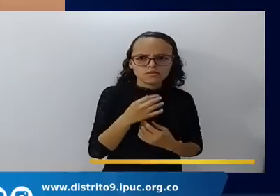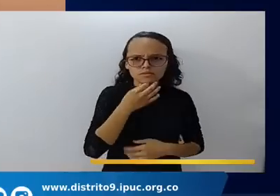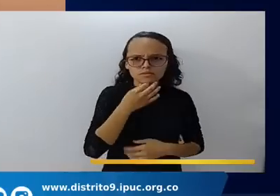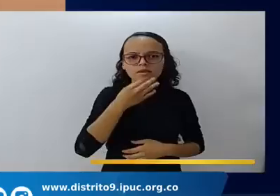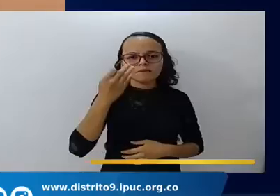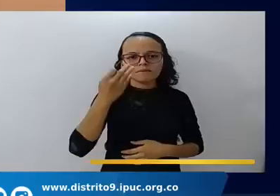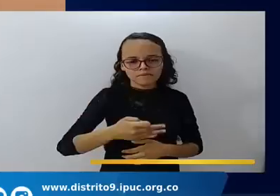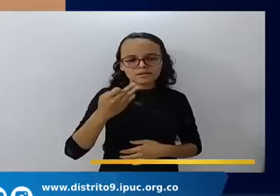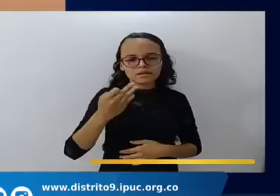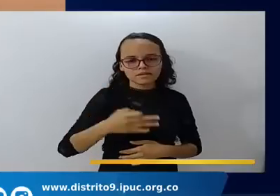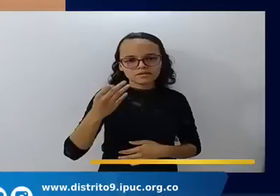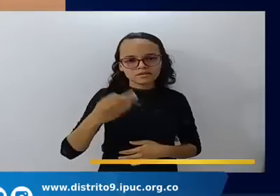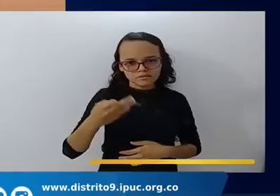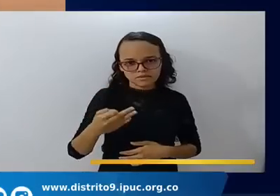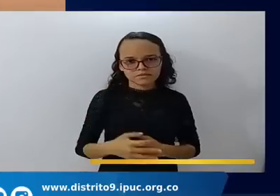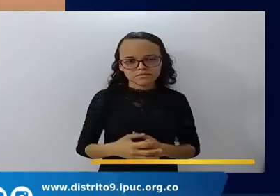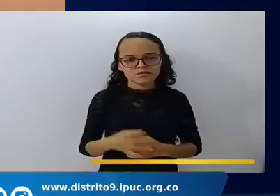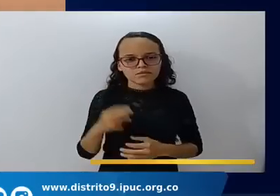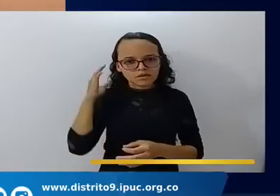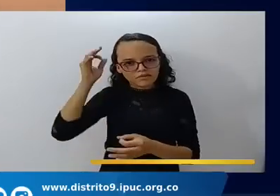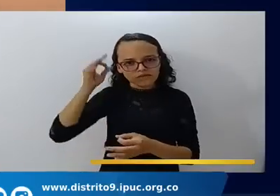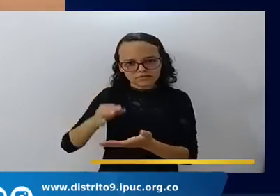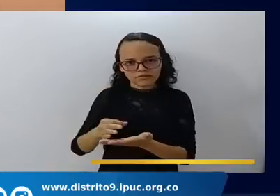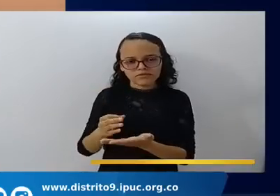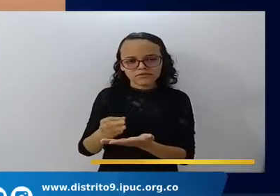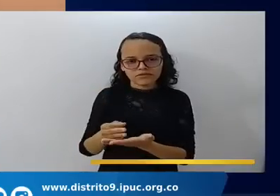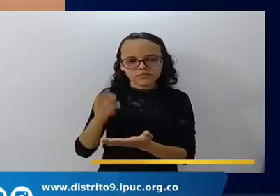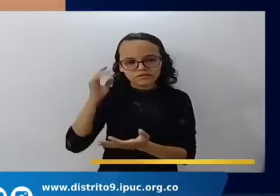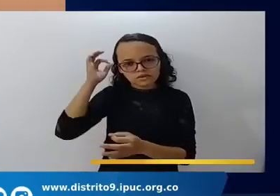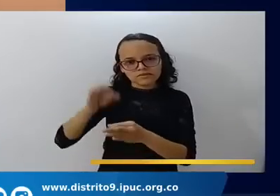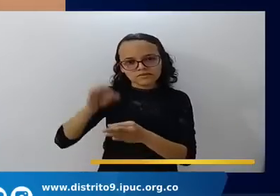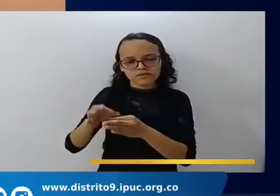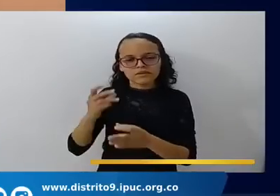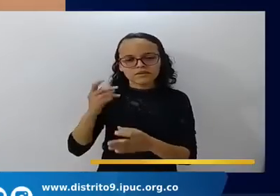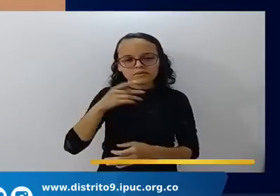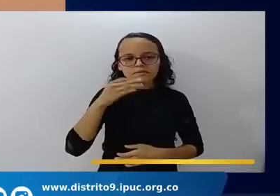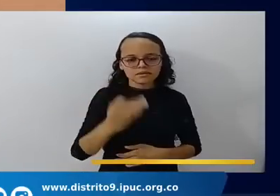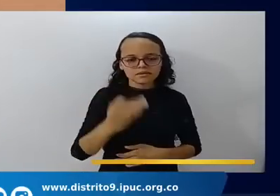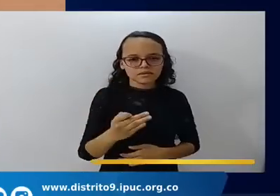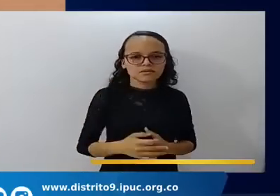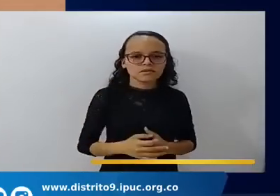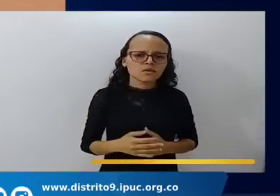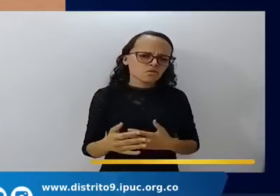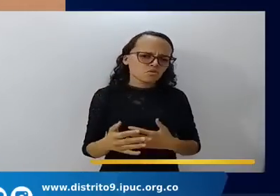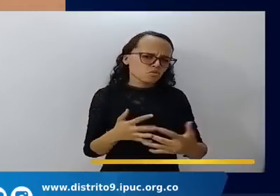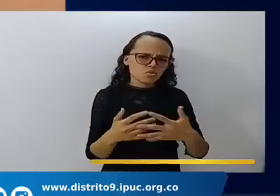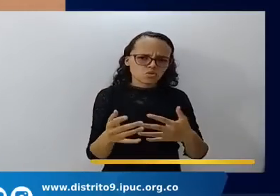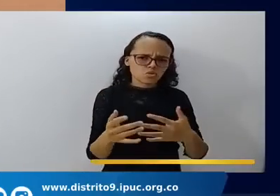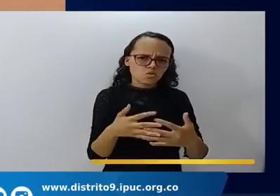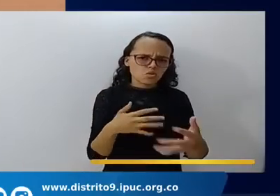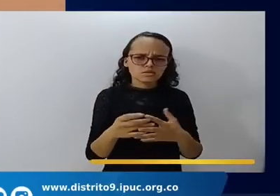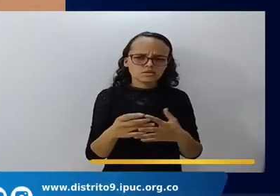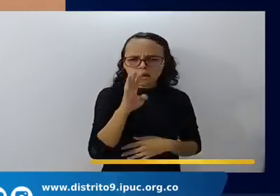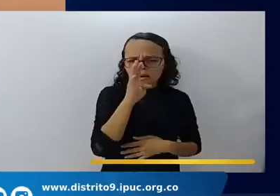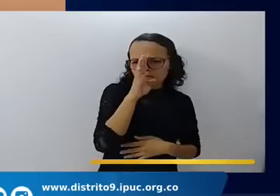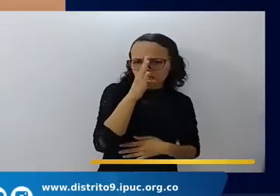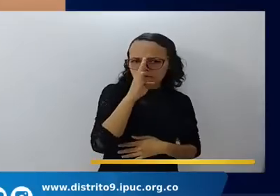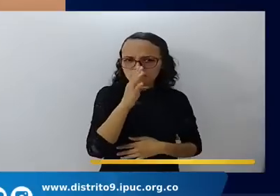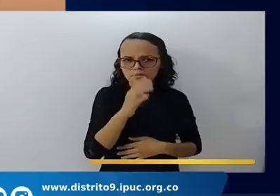Espero que haya un amén para esto. No como que parece la fe verdadera, pero no lo es.